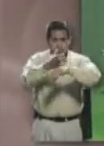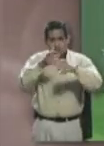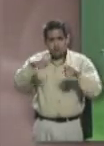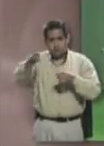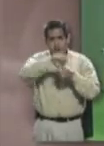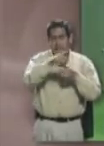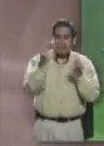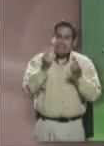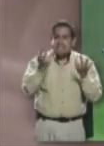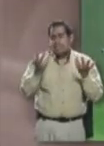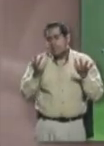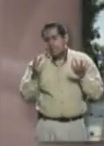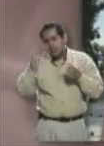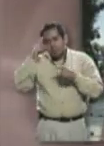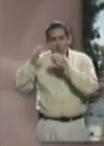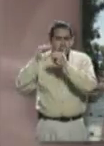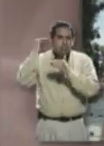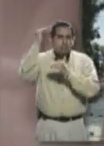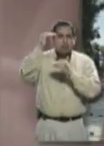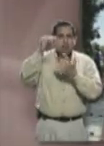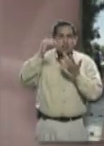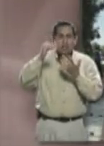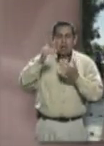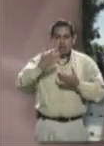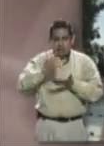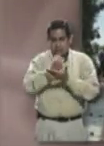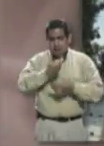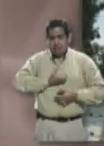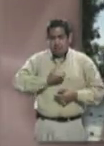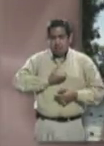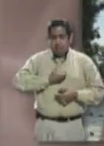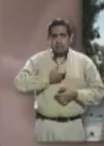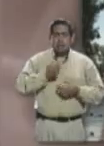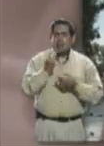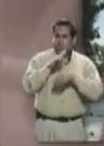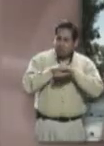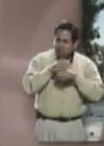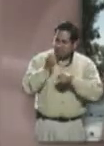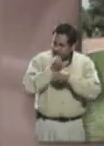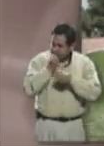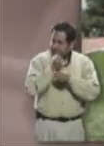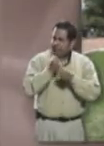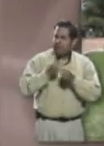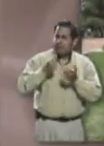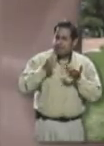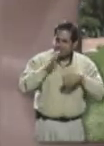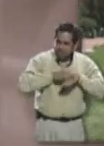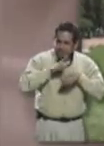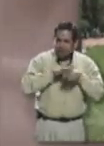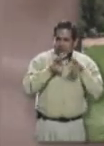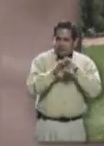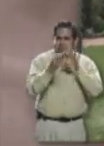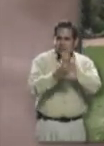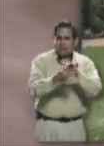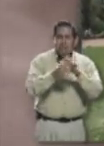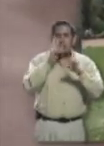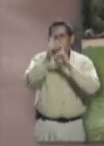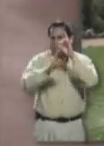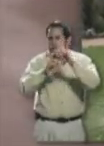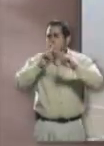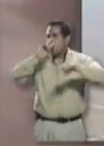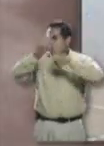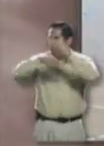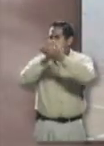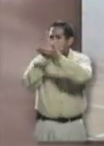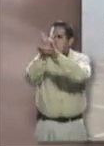compañeros que requieran llegar a ser como yo, como medallista, pues que lo practiquen, que traten de acercarse a todos